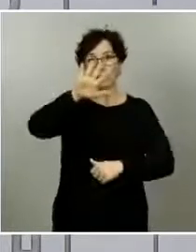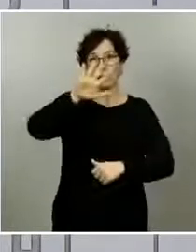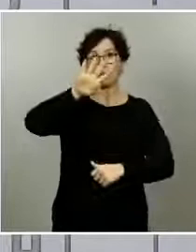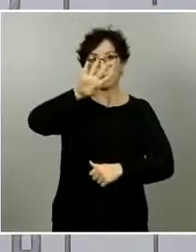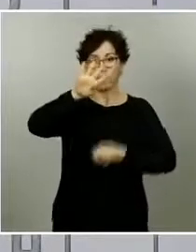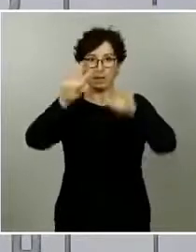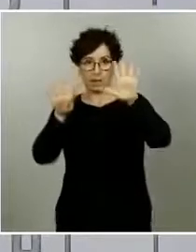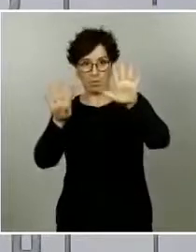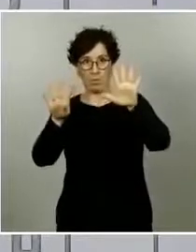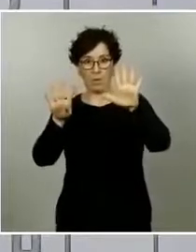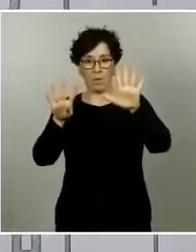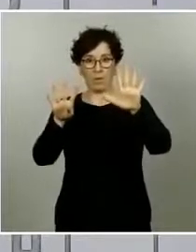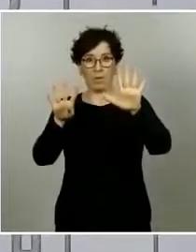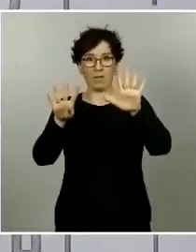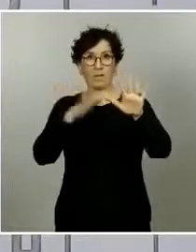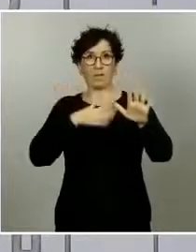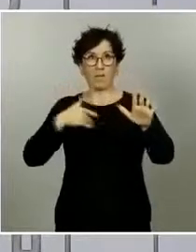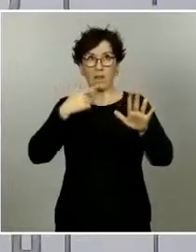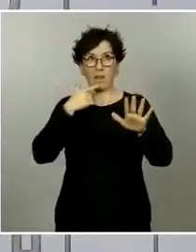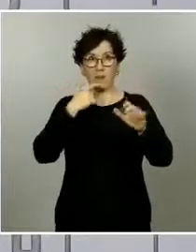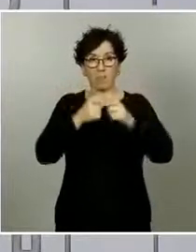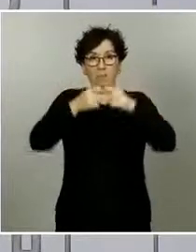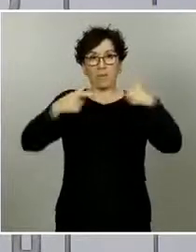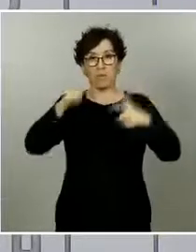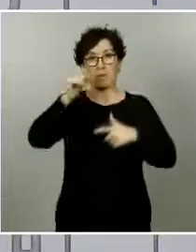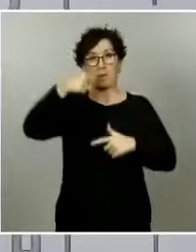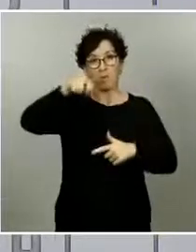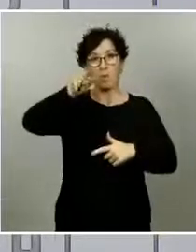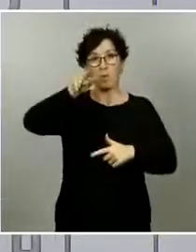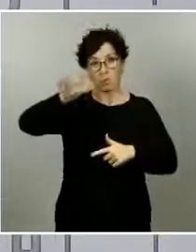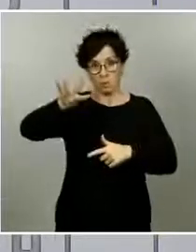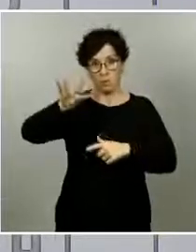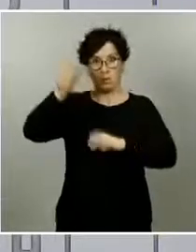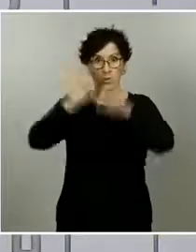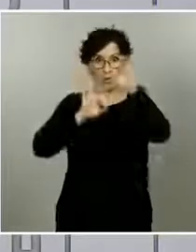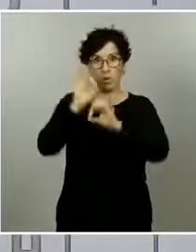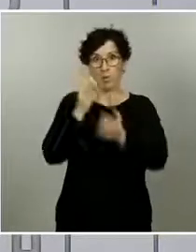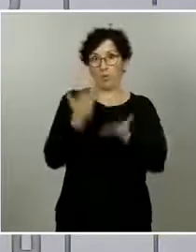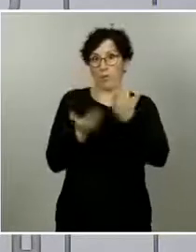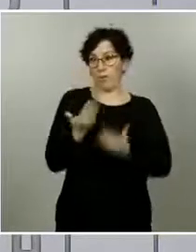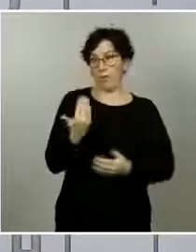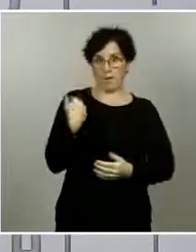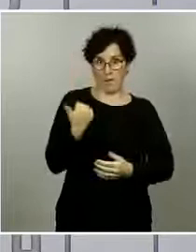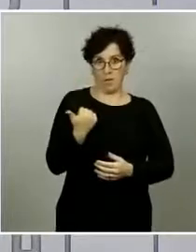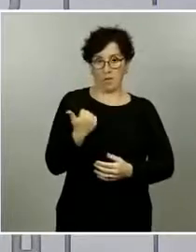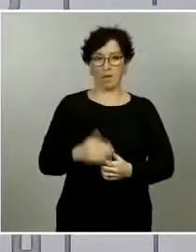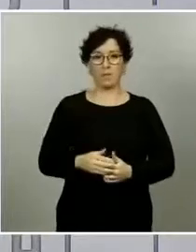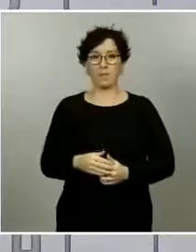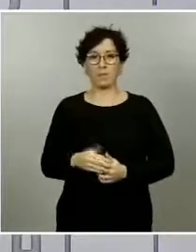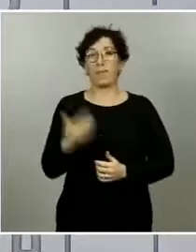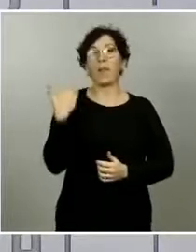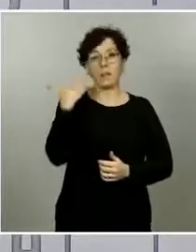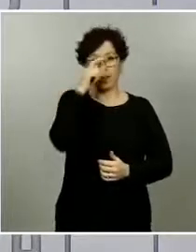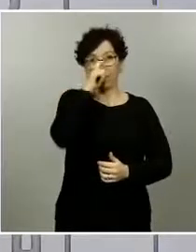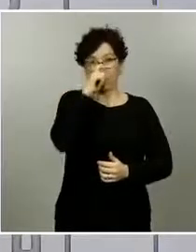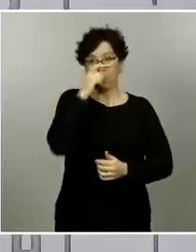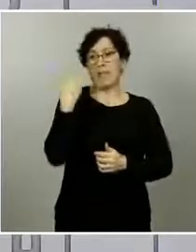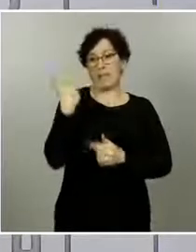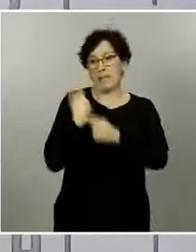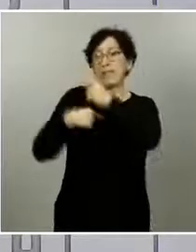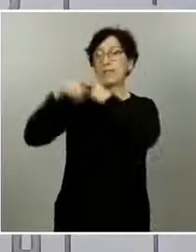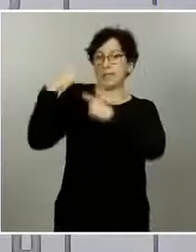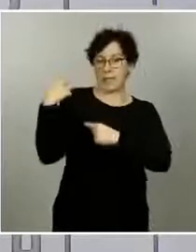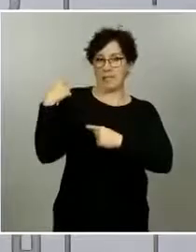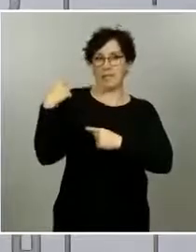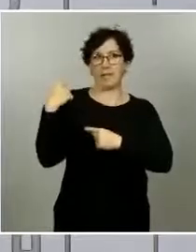como todas las mañanas, damos los datos nuevos. Son 549, lo que representa un incremento del 0,24 respecto a